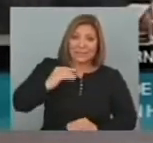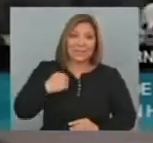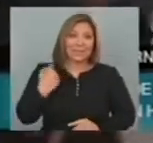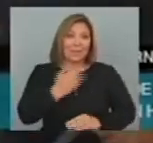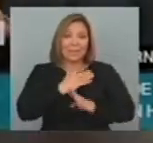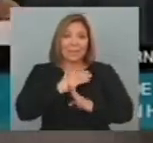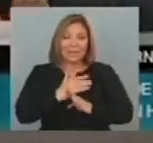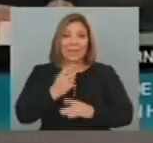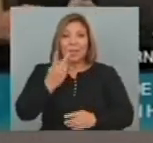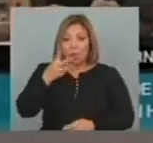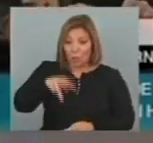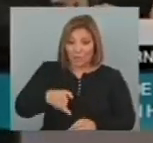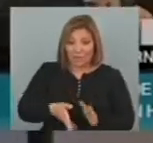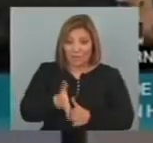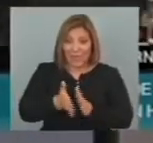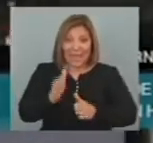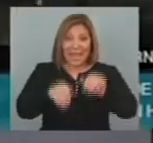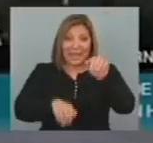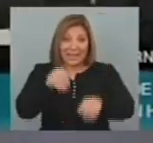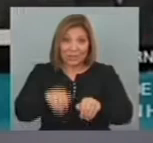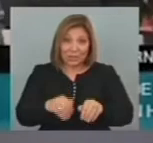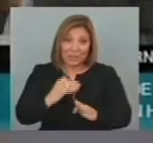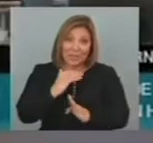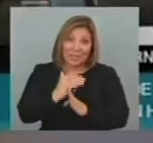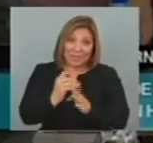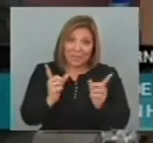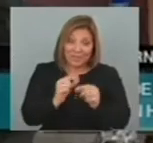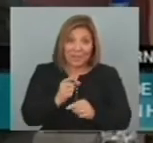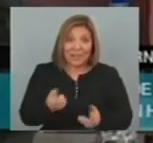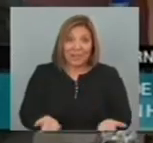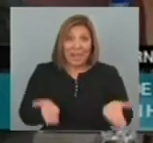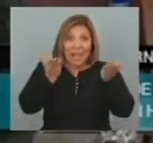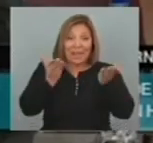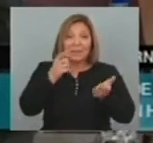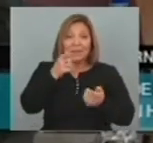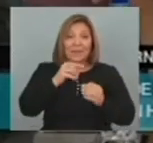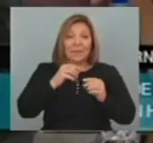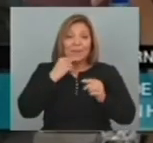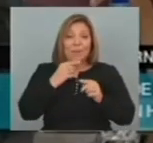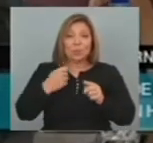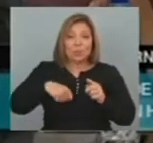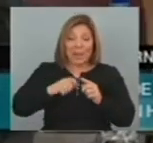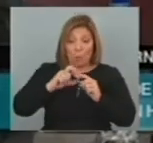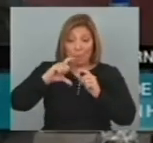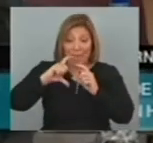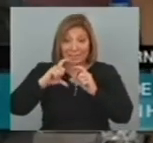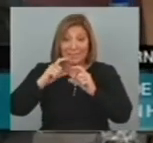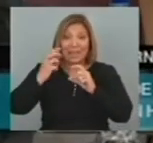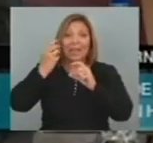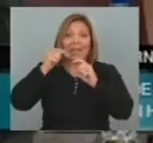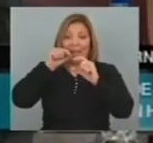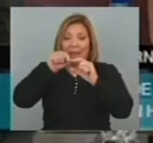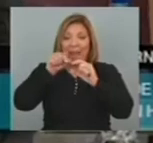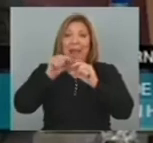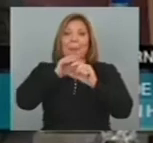A menos de dos meses De las elecciones De medio término El alza Del denominado Mínimo no imponible Aplica un nuevo nivel